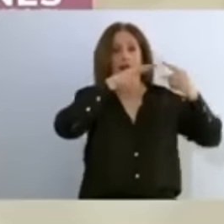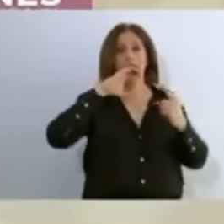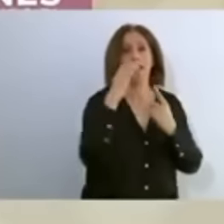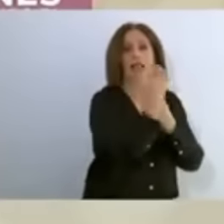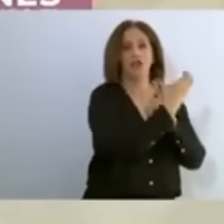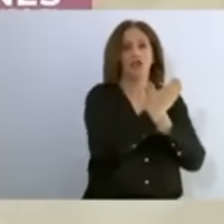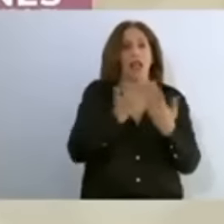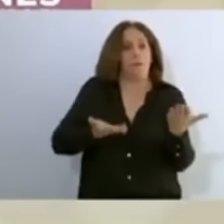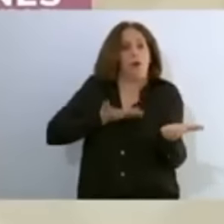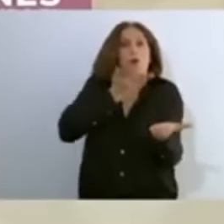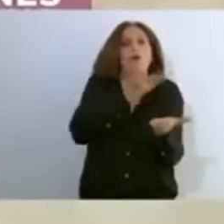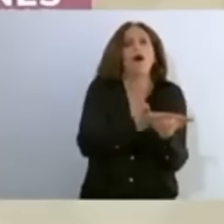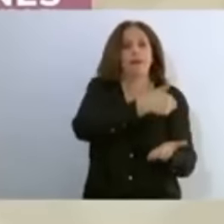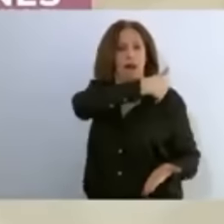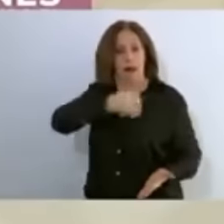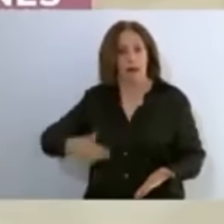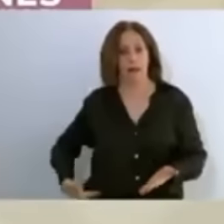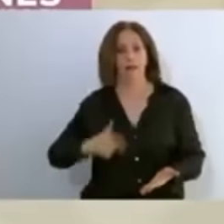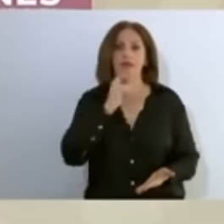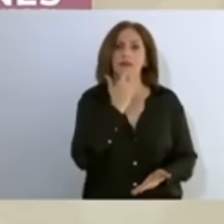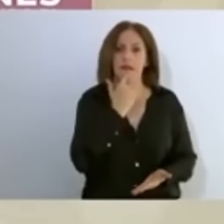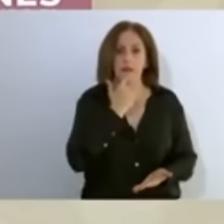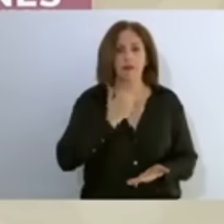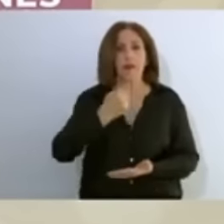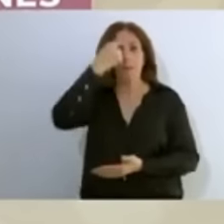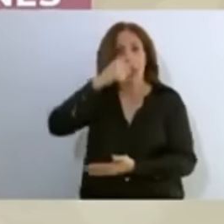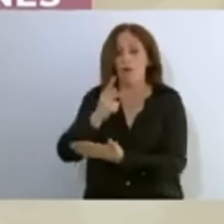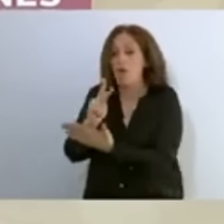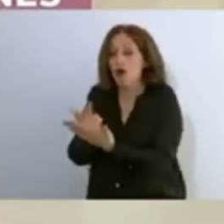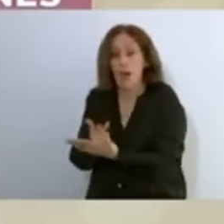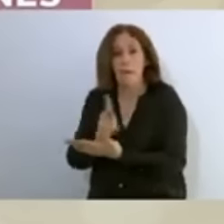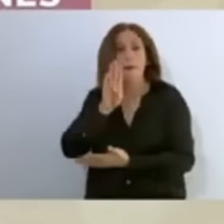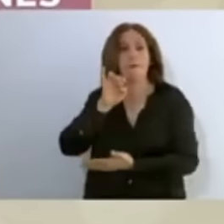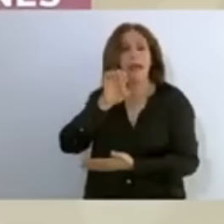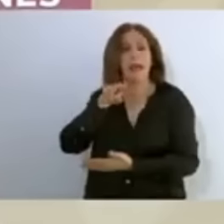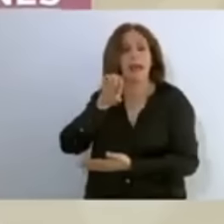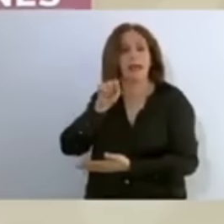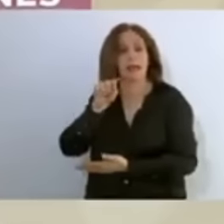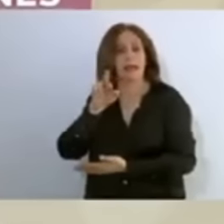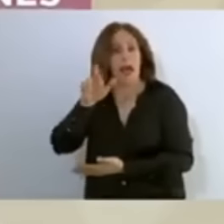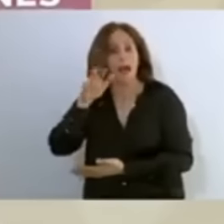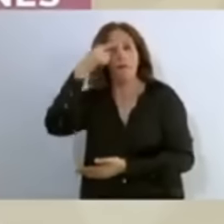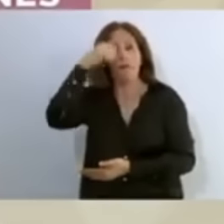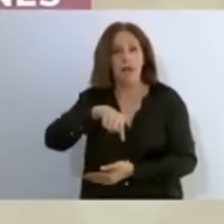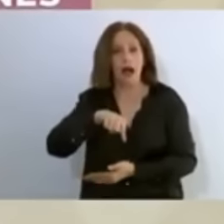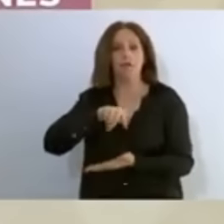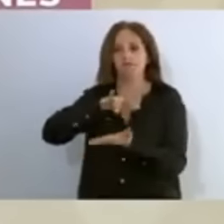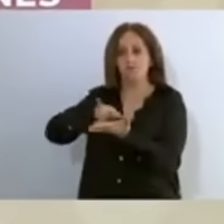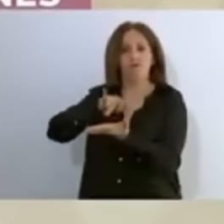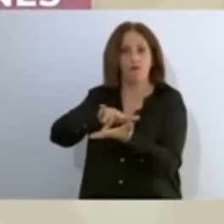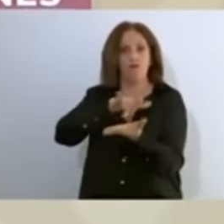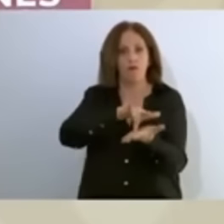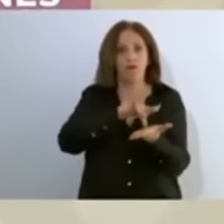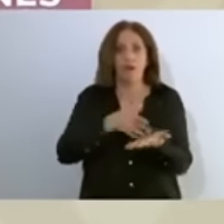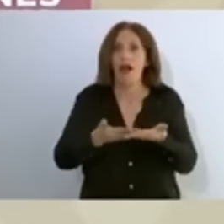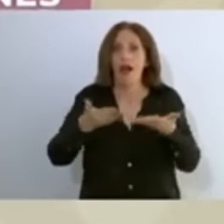del presidente de la República que los programas de bienestar fueran un derecho en la Constitución que hoy